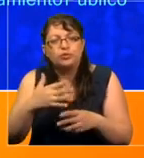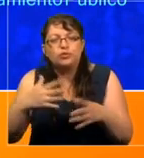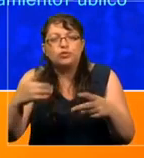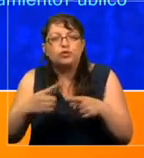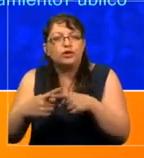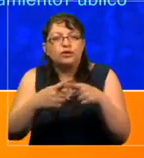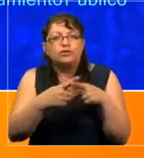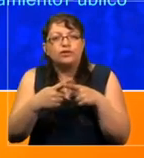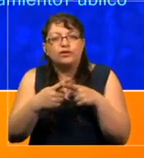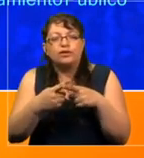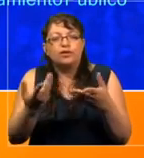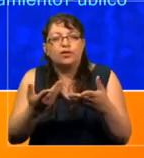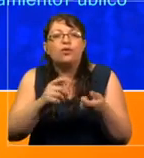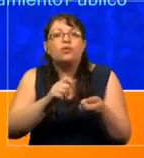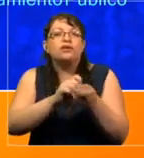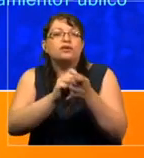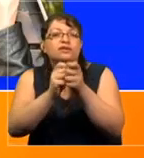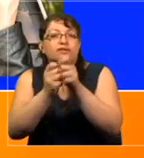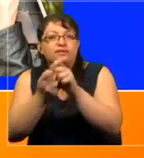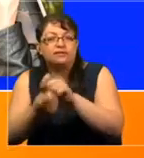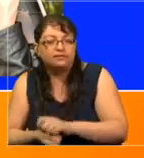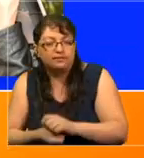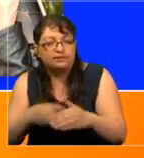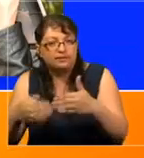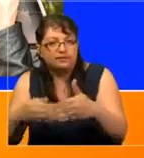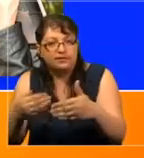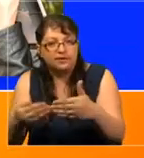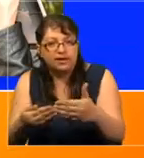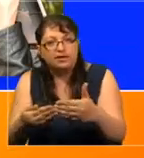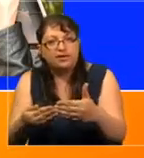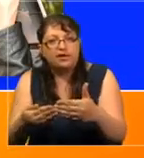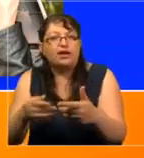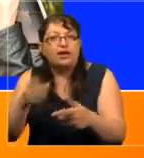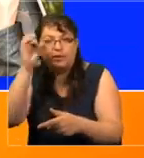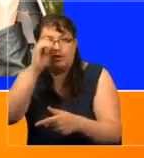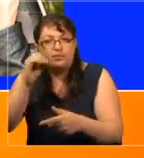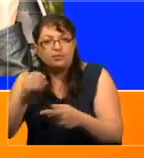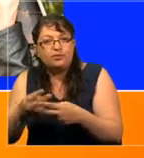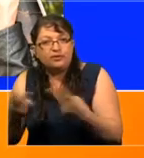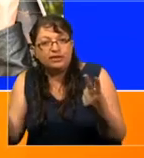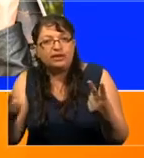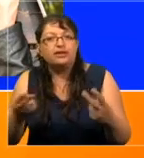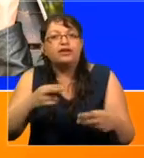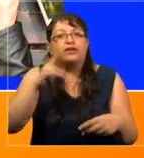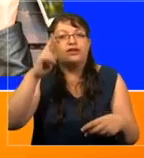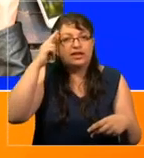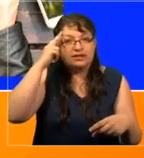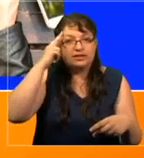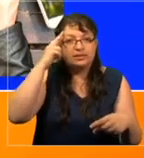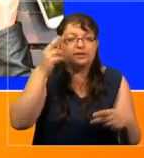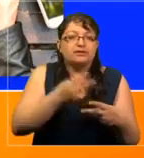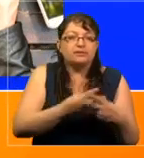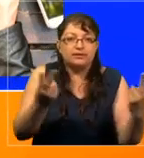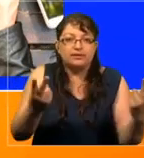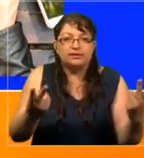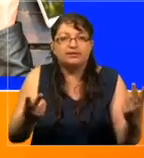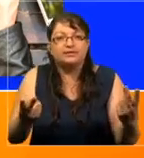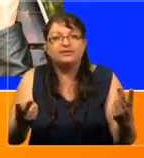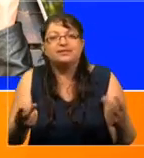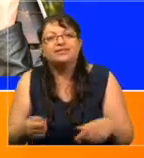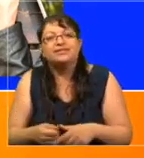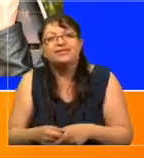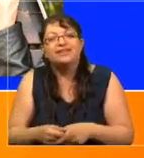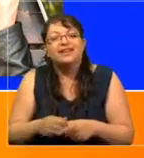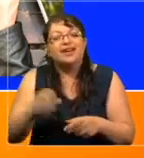en la evolución de la opinión pública al razonamiento público. La opinión pública es el primer